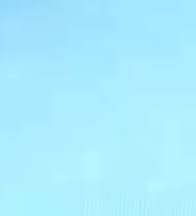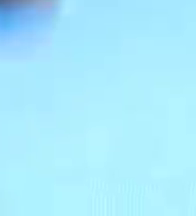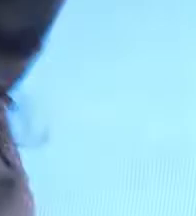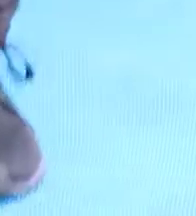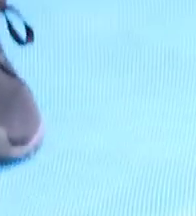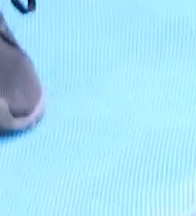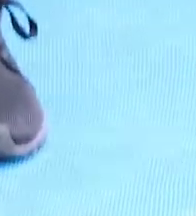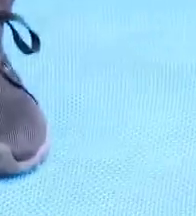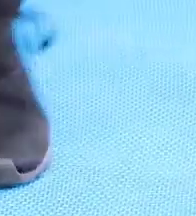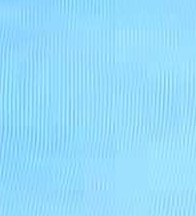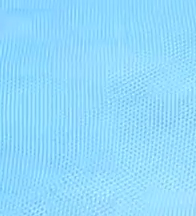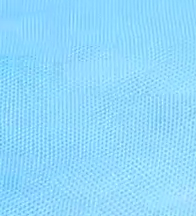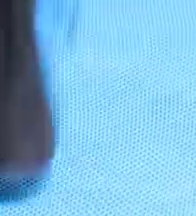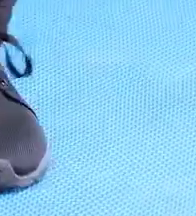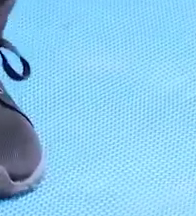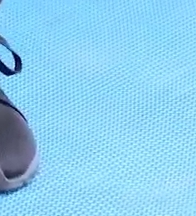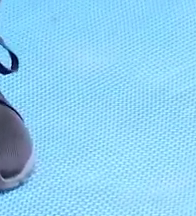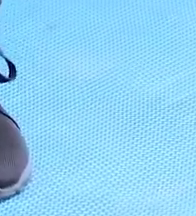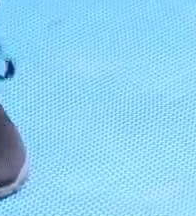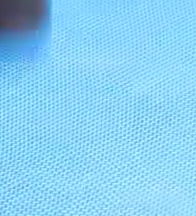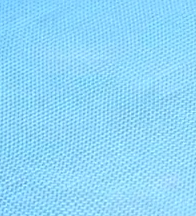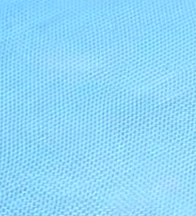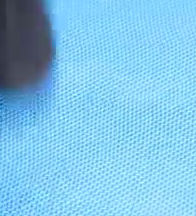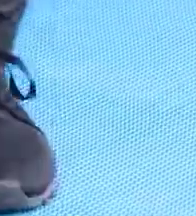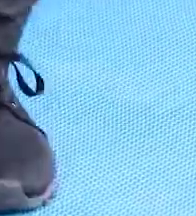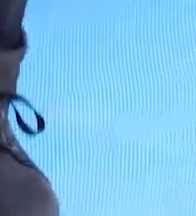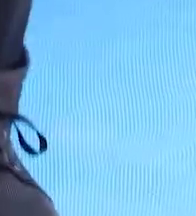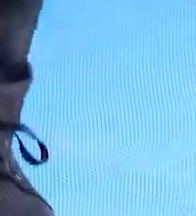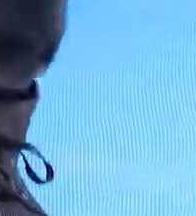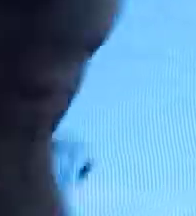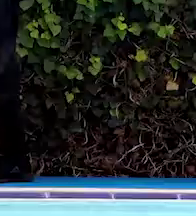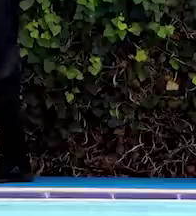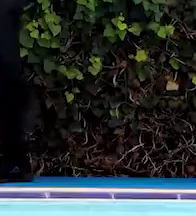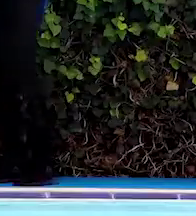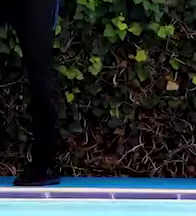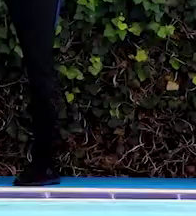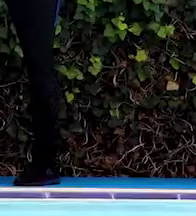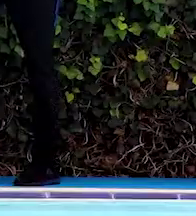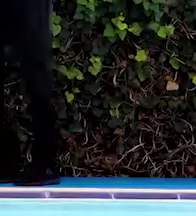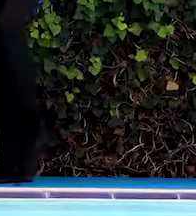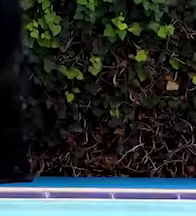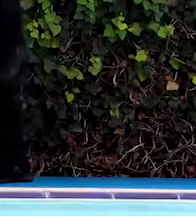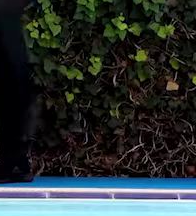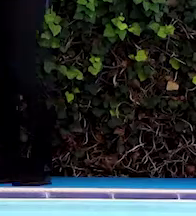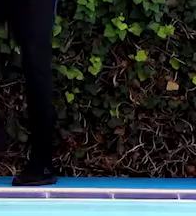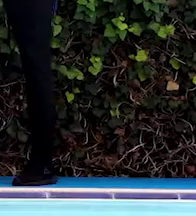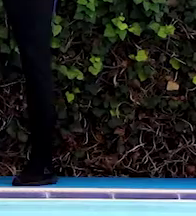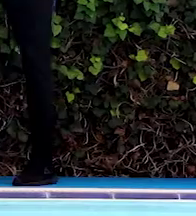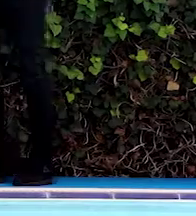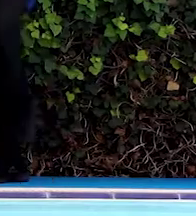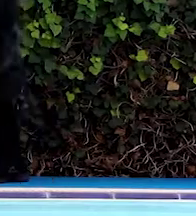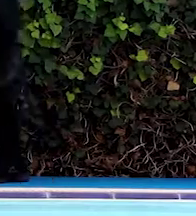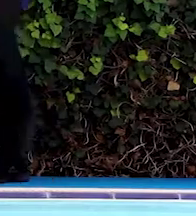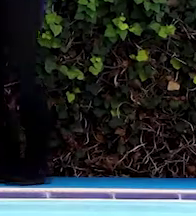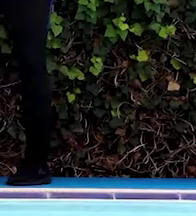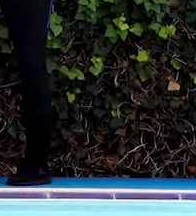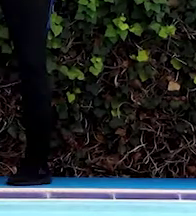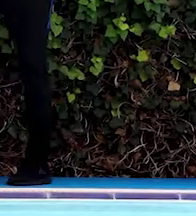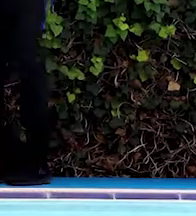derecha, izquierda, derecha, izquierda. Muy bien. Alza un poquito más las rodillas. Y bien.